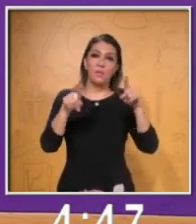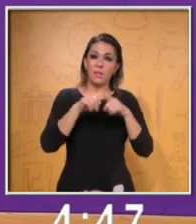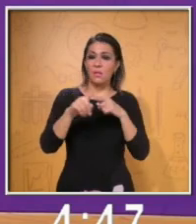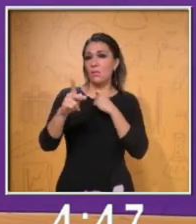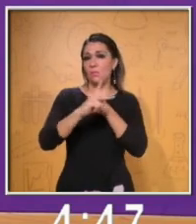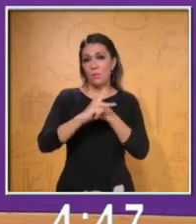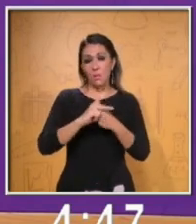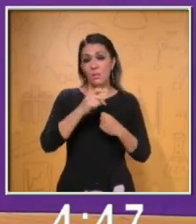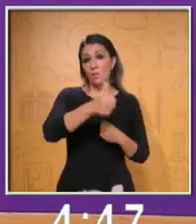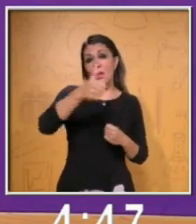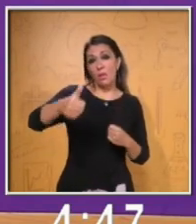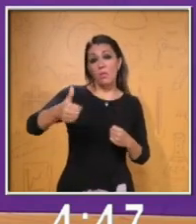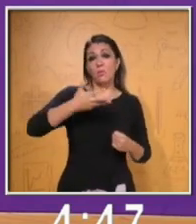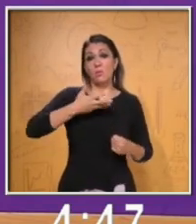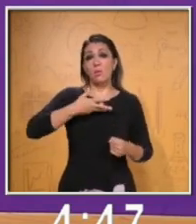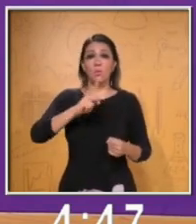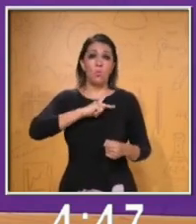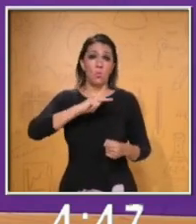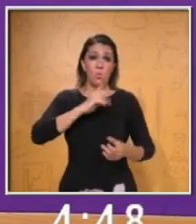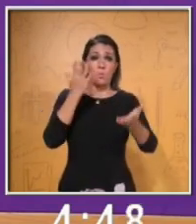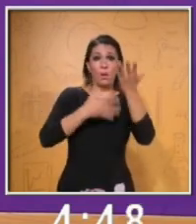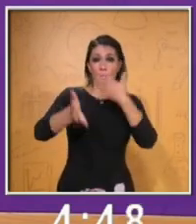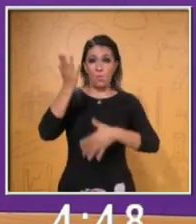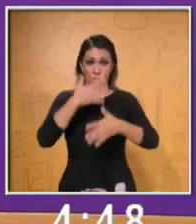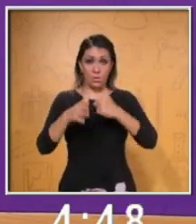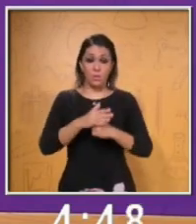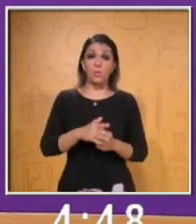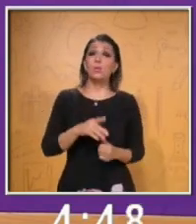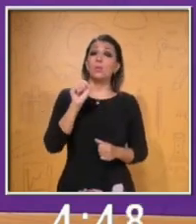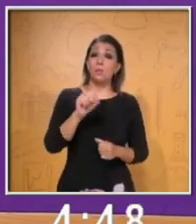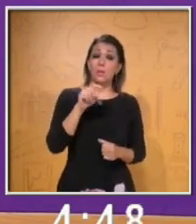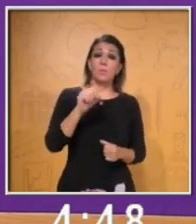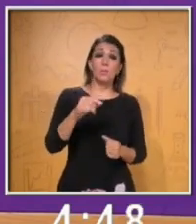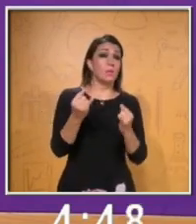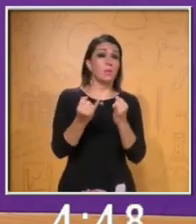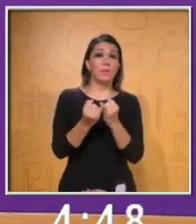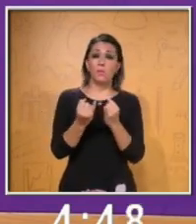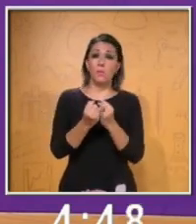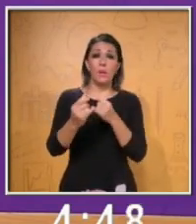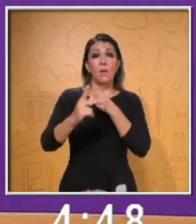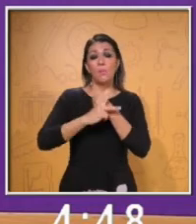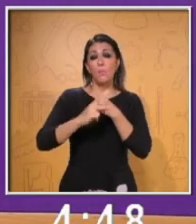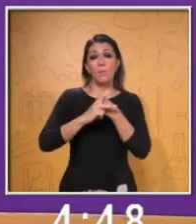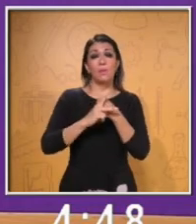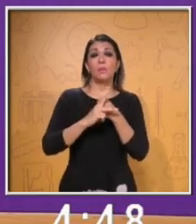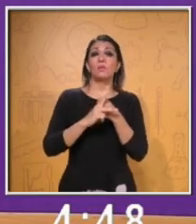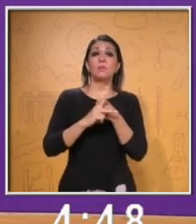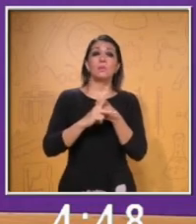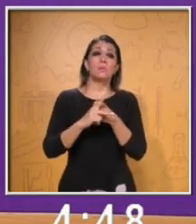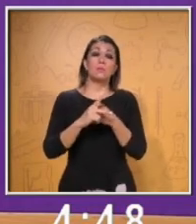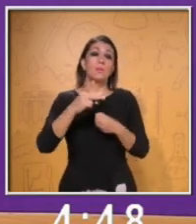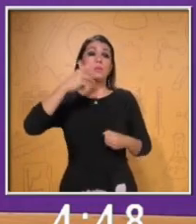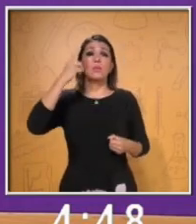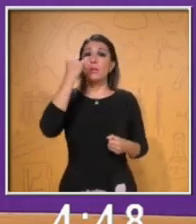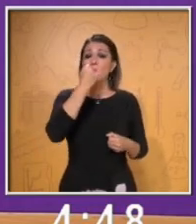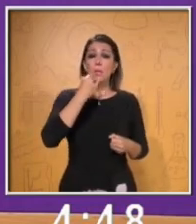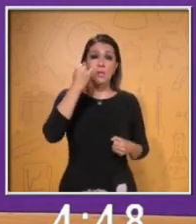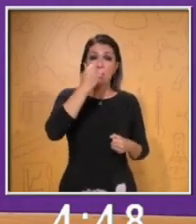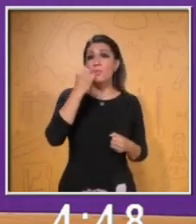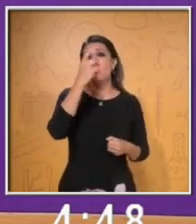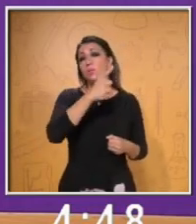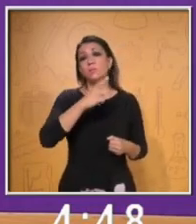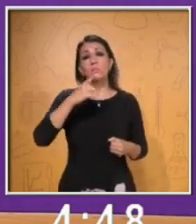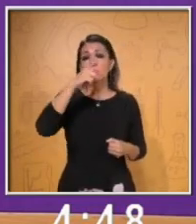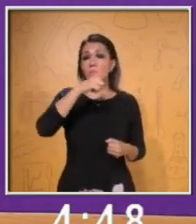Así como en los idiomas hablados, existen numerosos diferentes lenguajes de señas